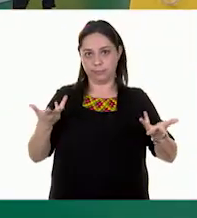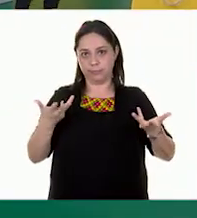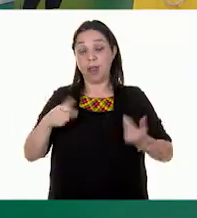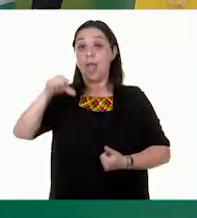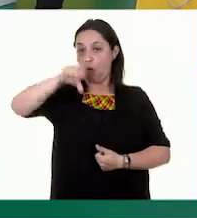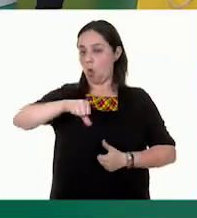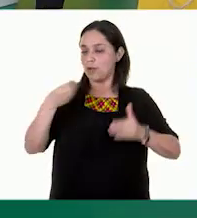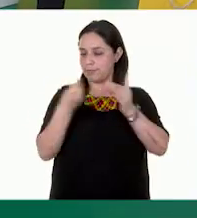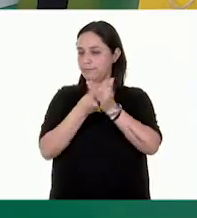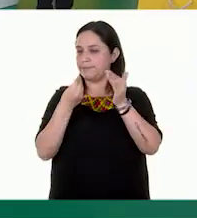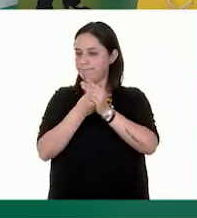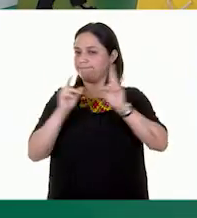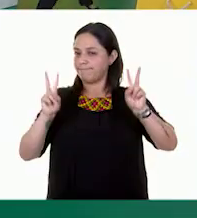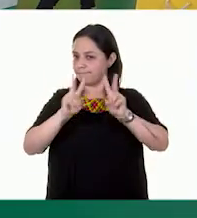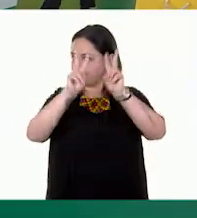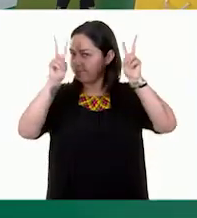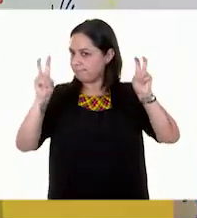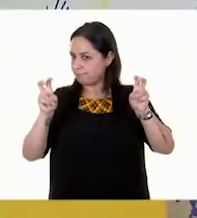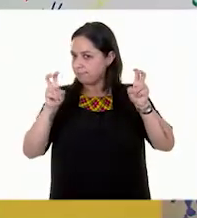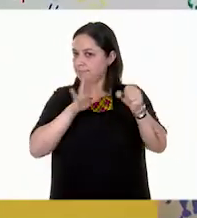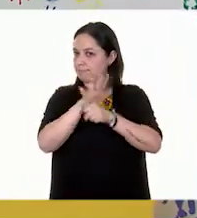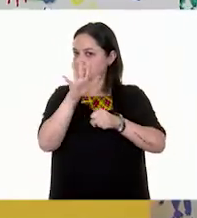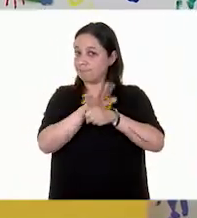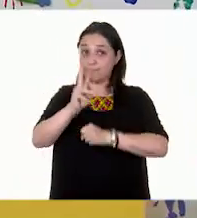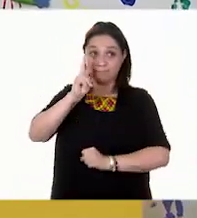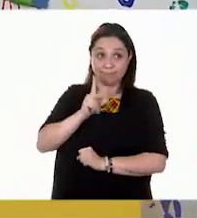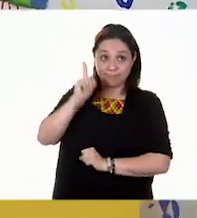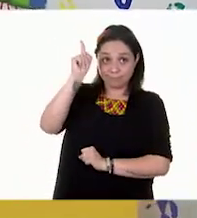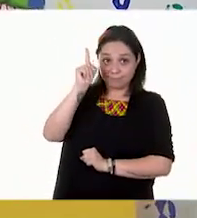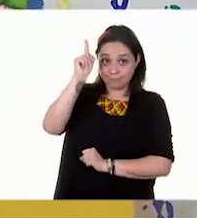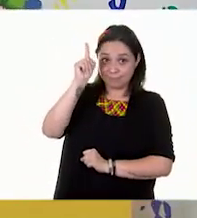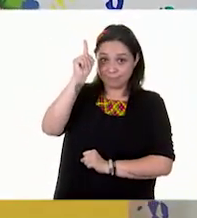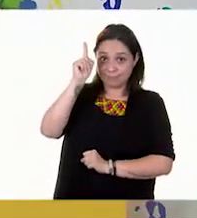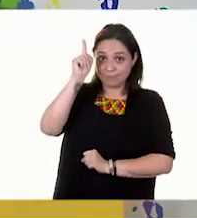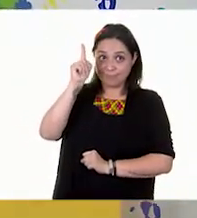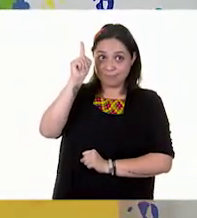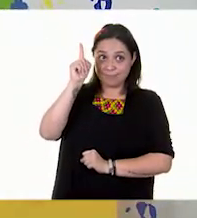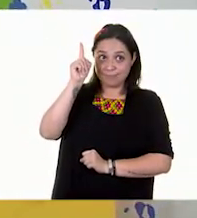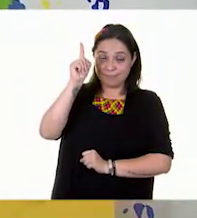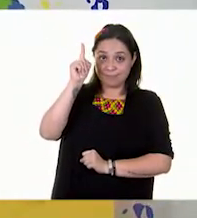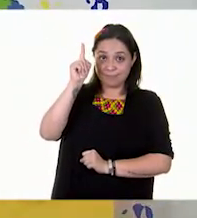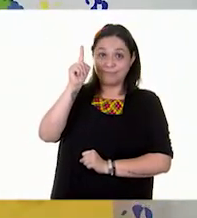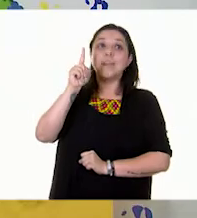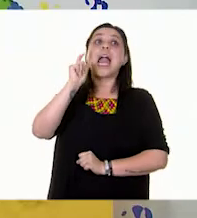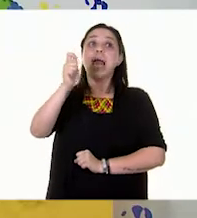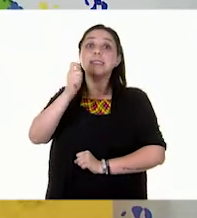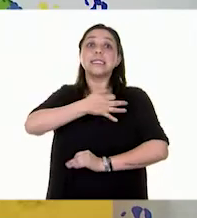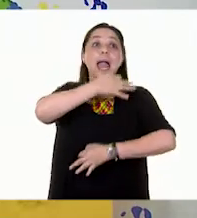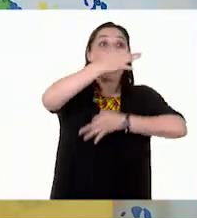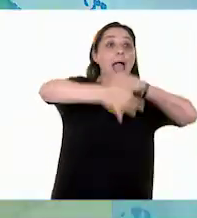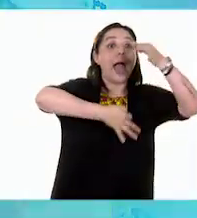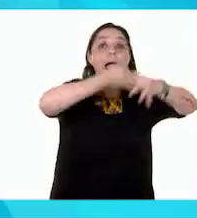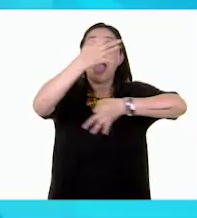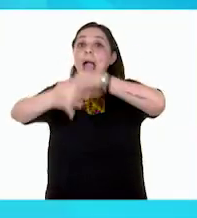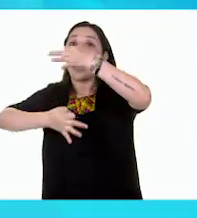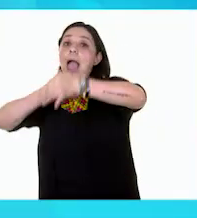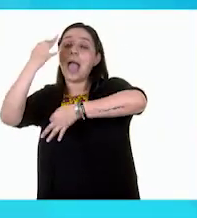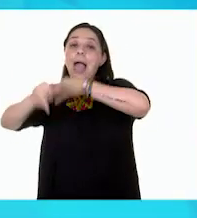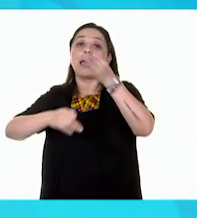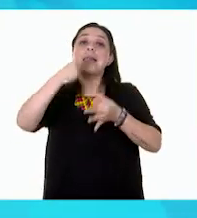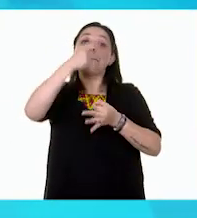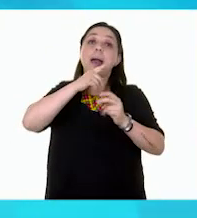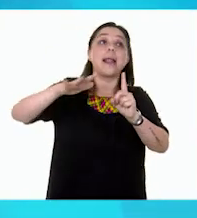de hoy lleva por título, véanlo ustedes aquí en nuestro pizarrón, una campaña a favor